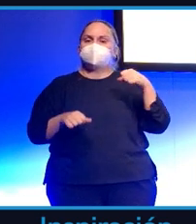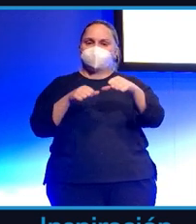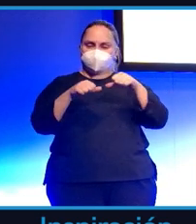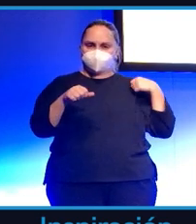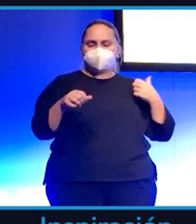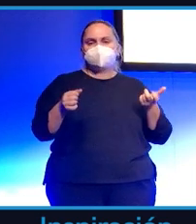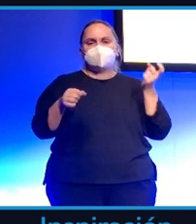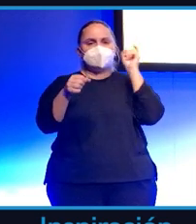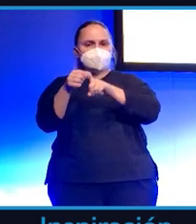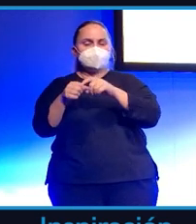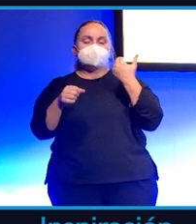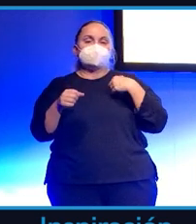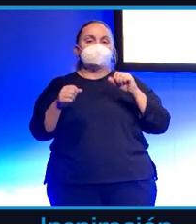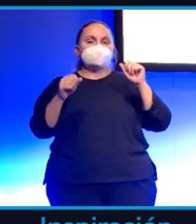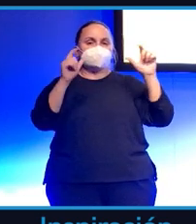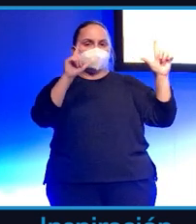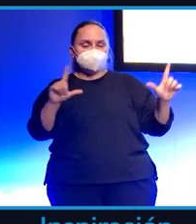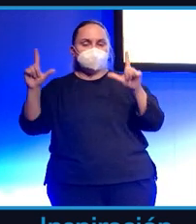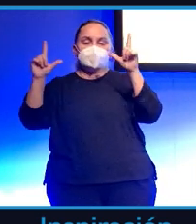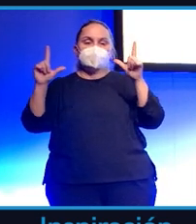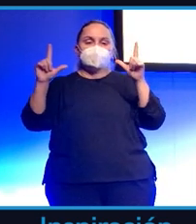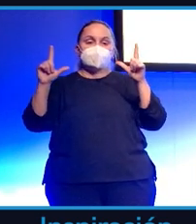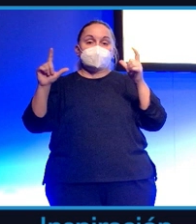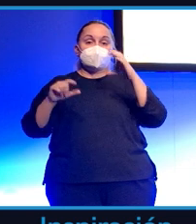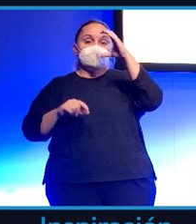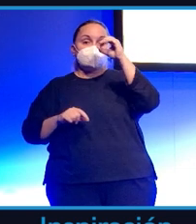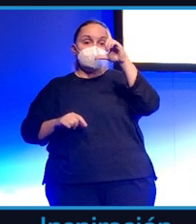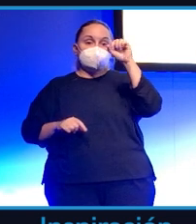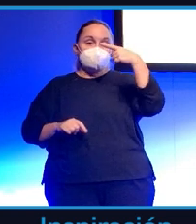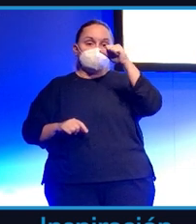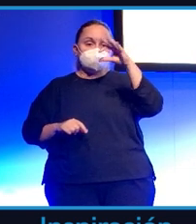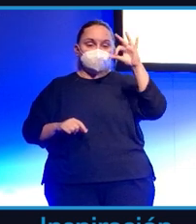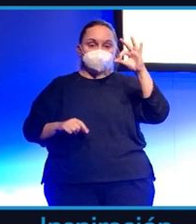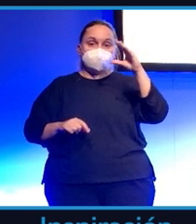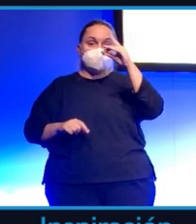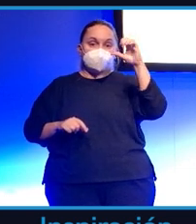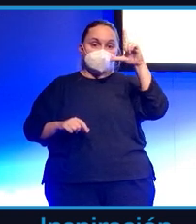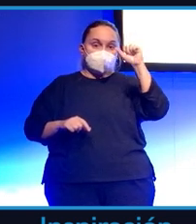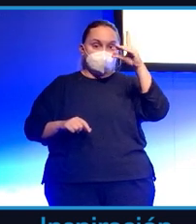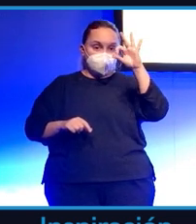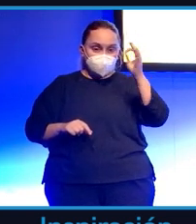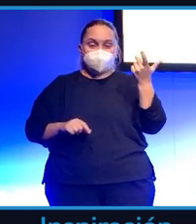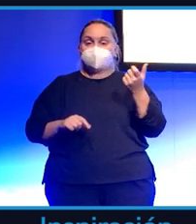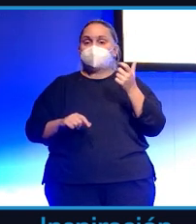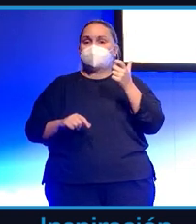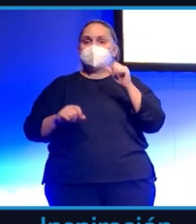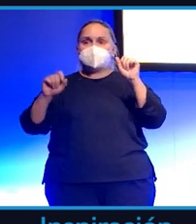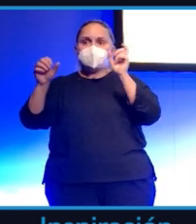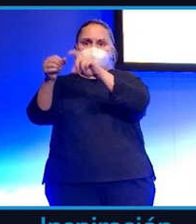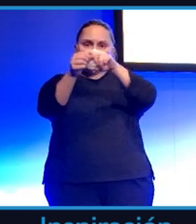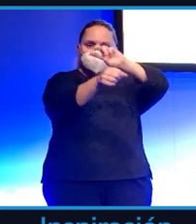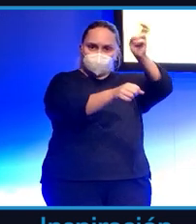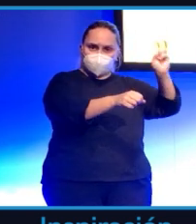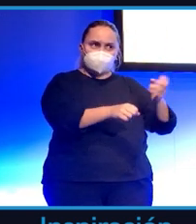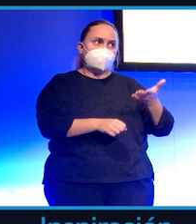canal de Colgados del Aro, he invitado en muchos canales, me han hecho entrevistas, he participado